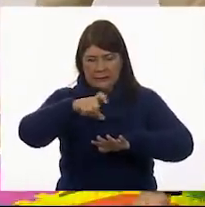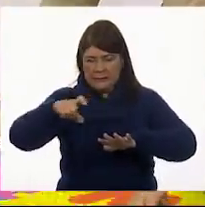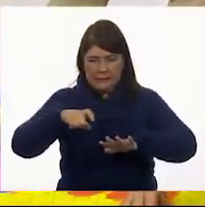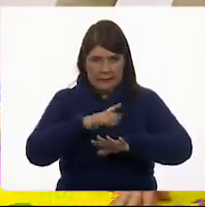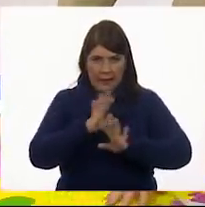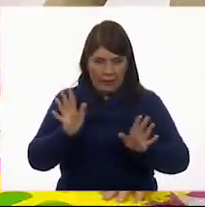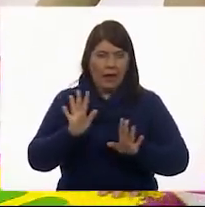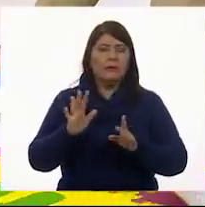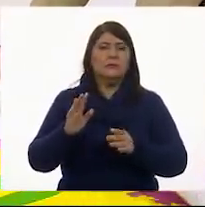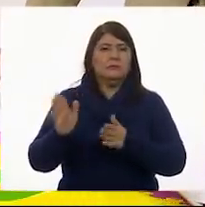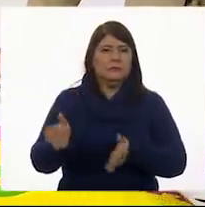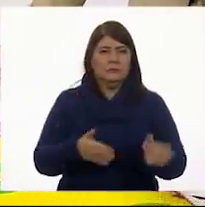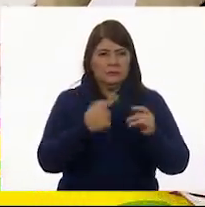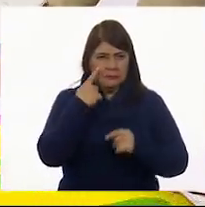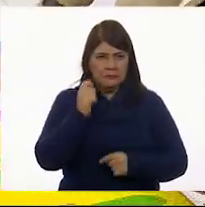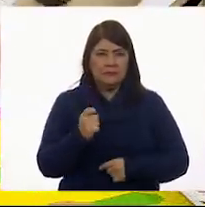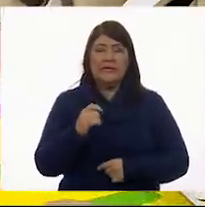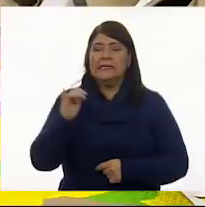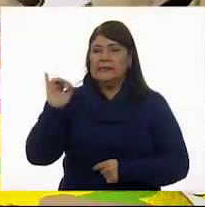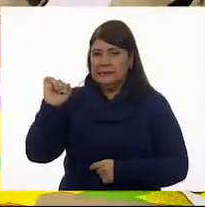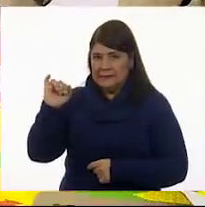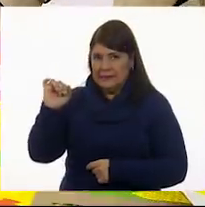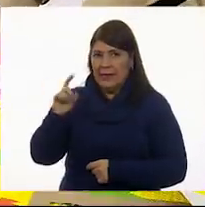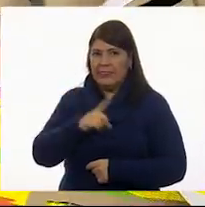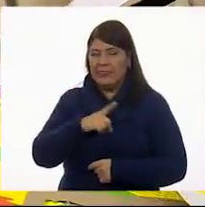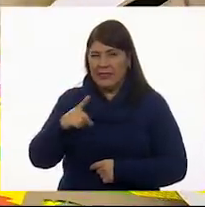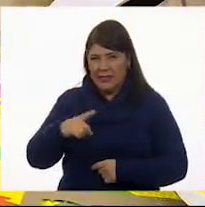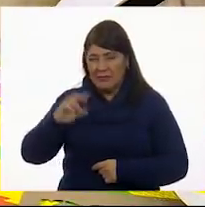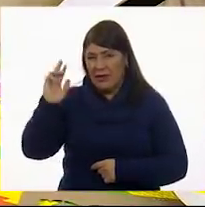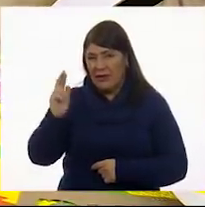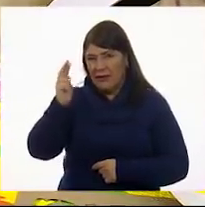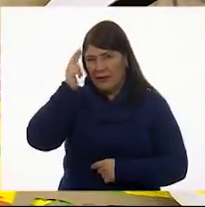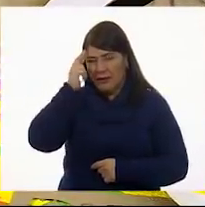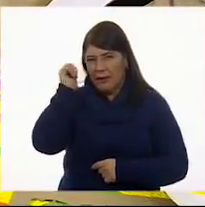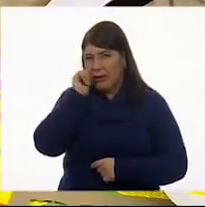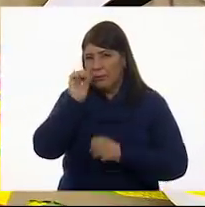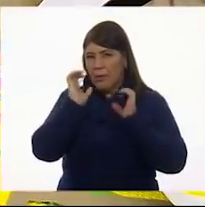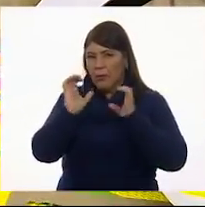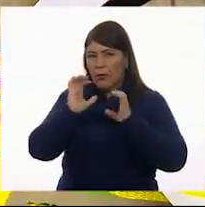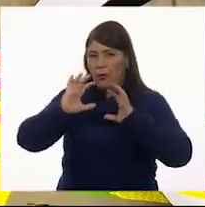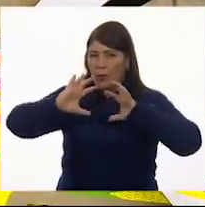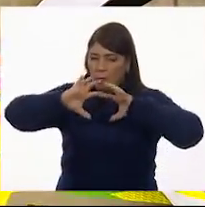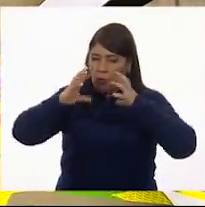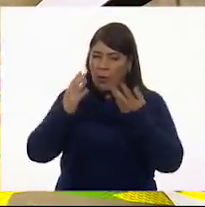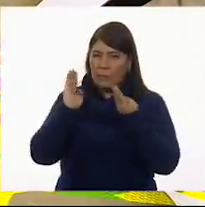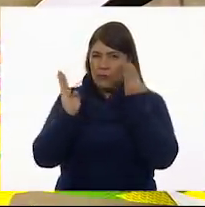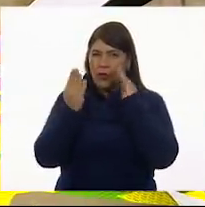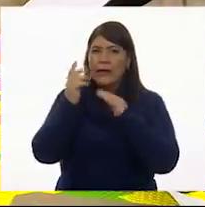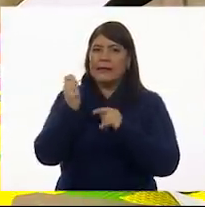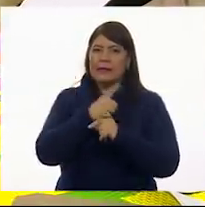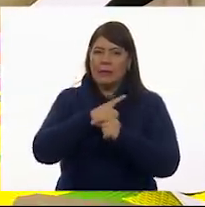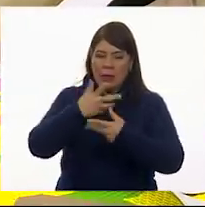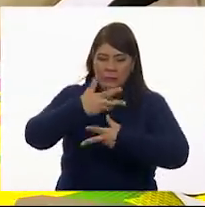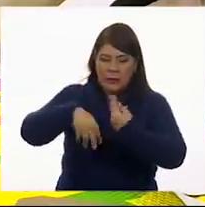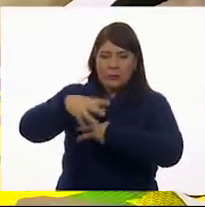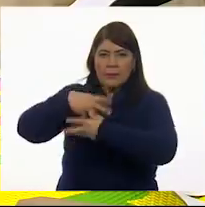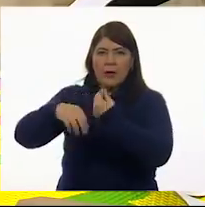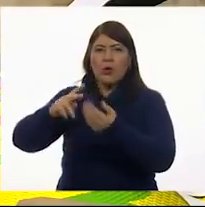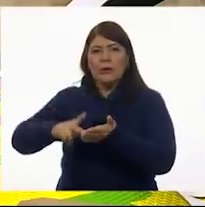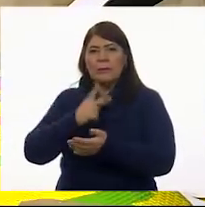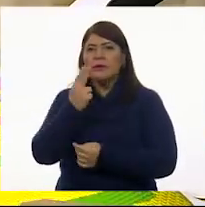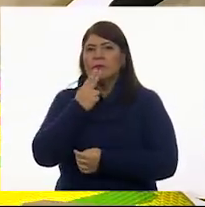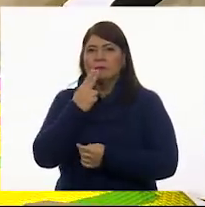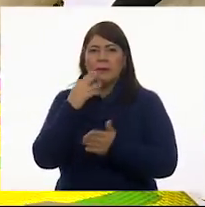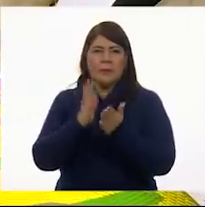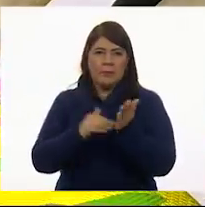Sí, porque recuerden que para cuidar a nuestro planeta es importante reciclar. Muy bien. Y reutilizar.